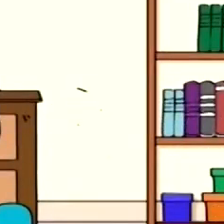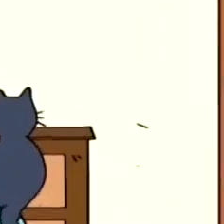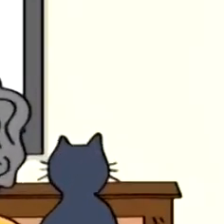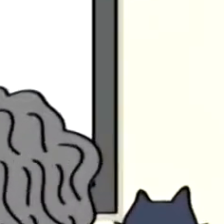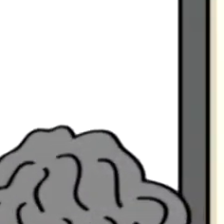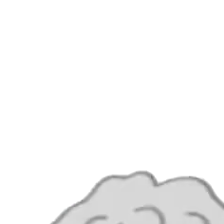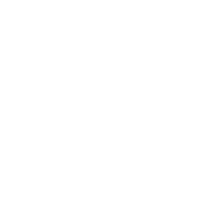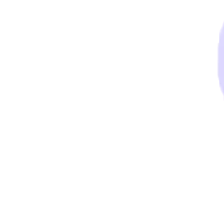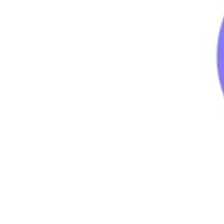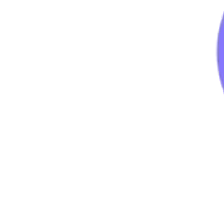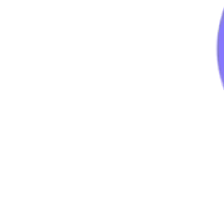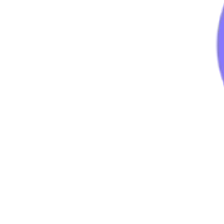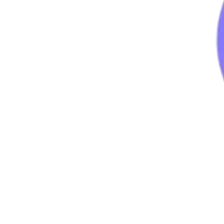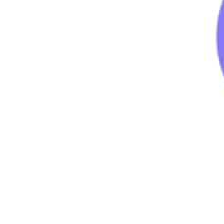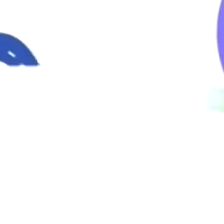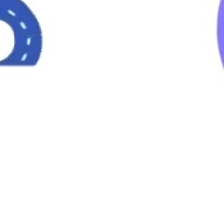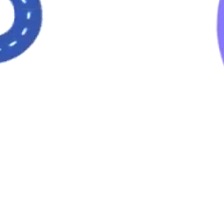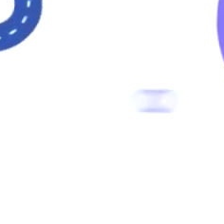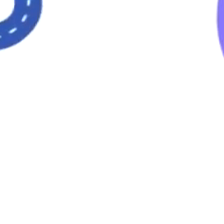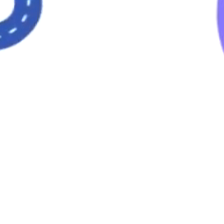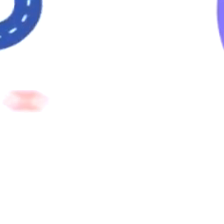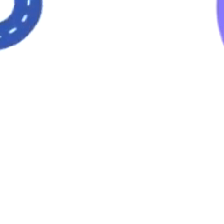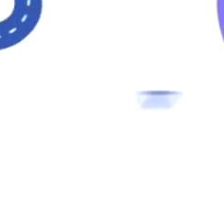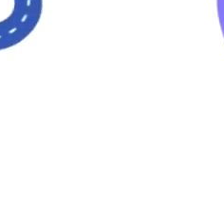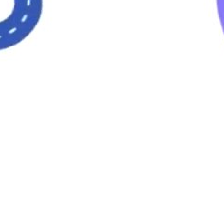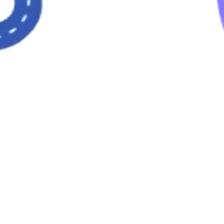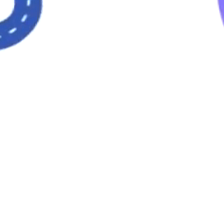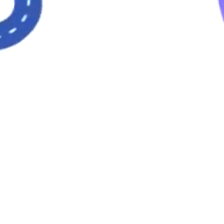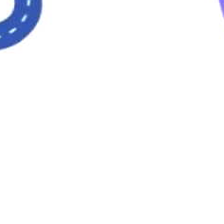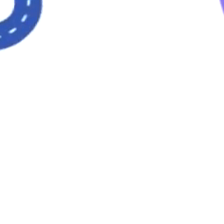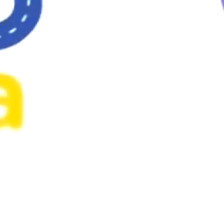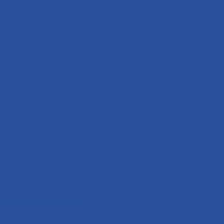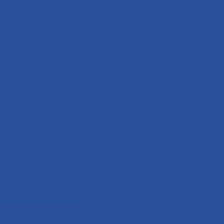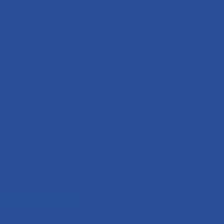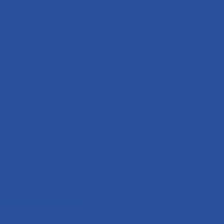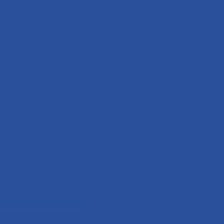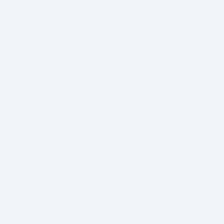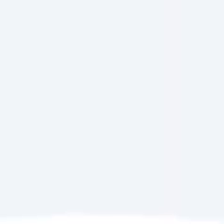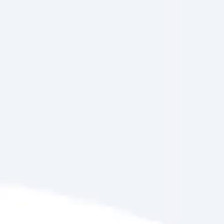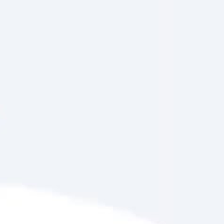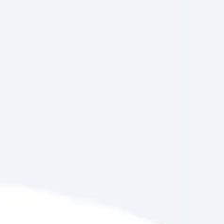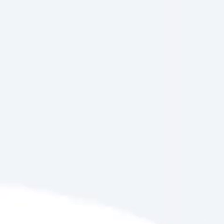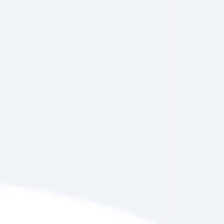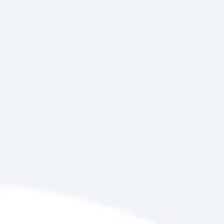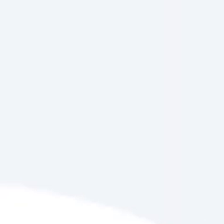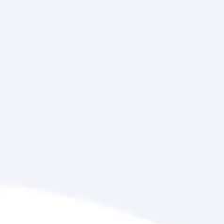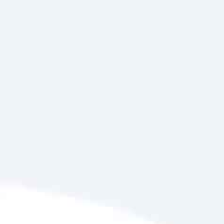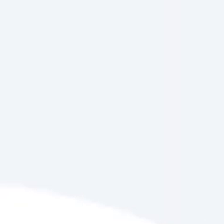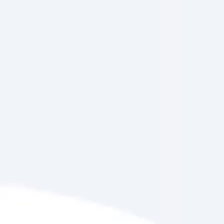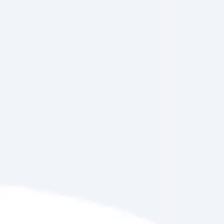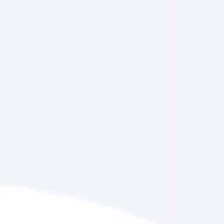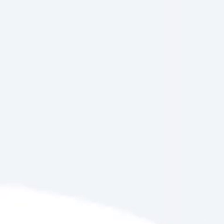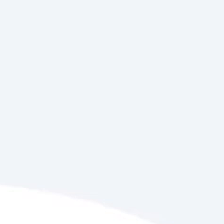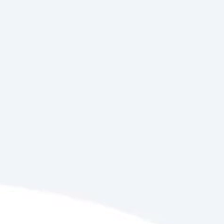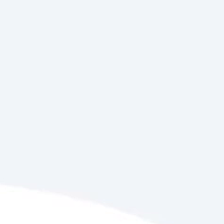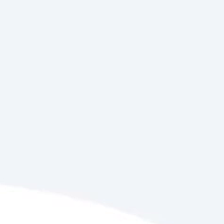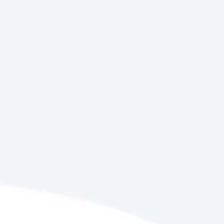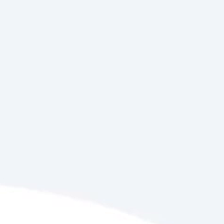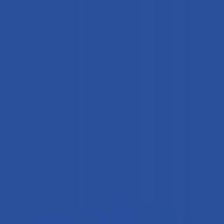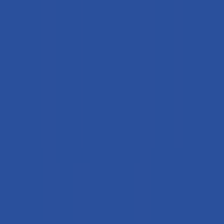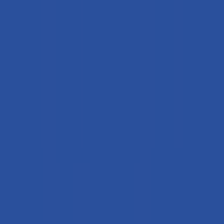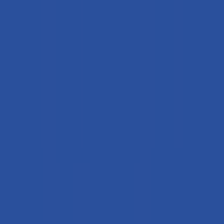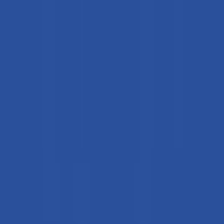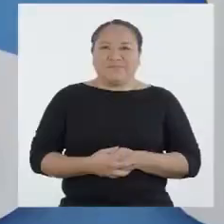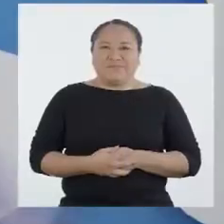Aprendo en Casa, una iniciativa del Ministerio de Educación, primer y segundo grado de secundaria.